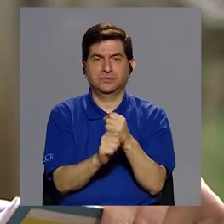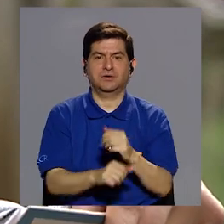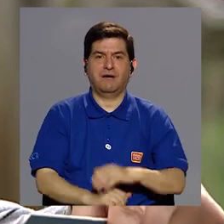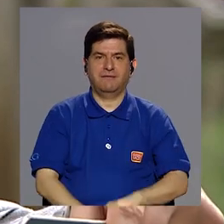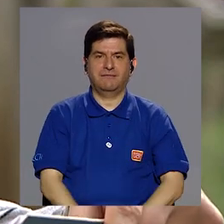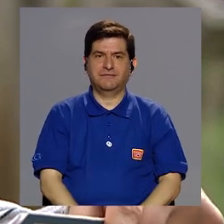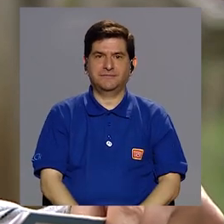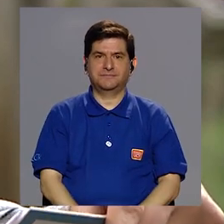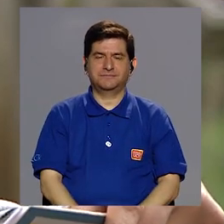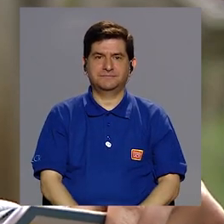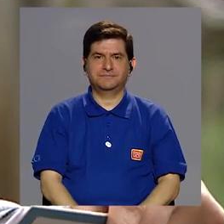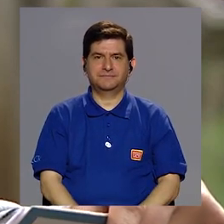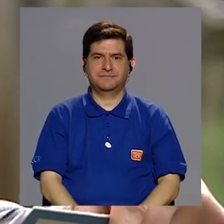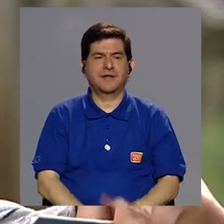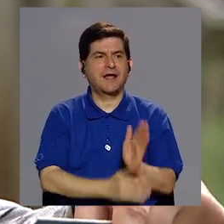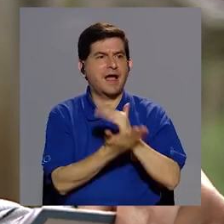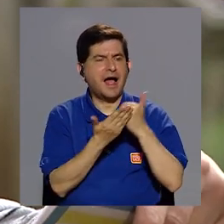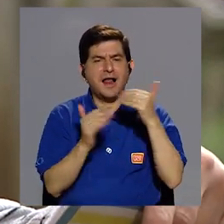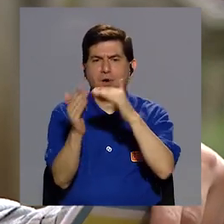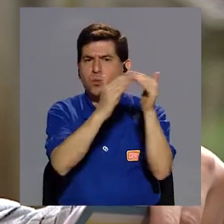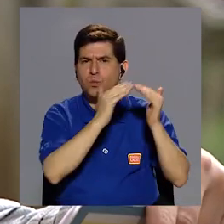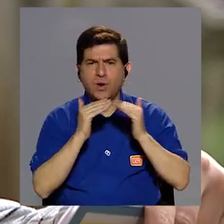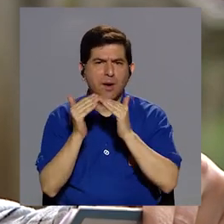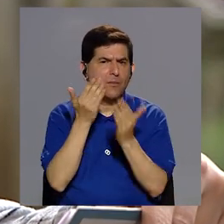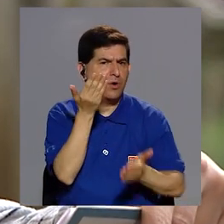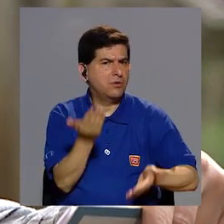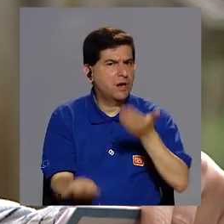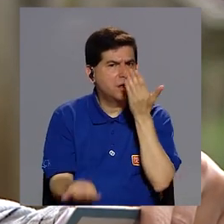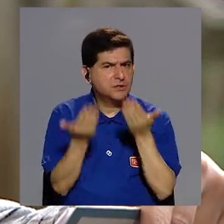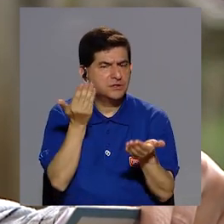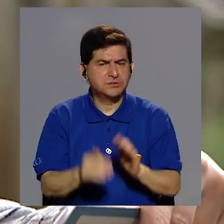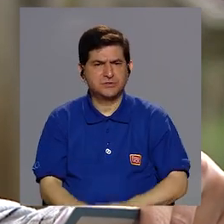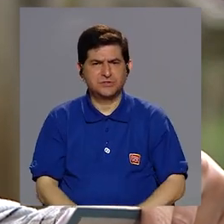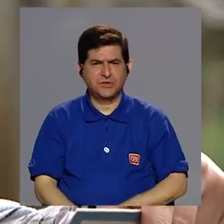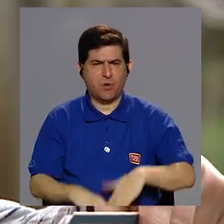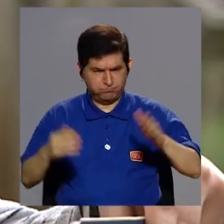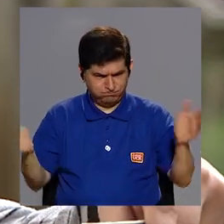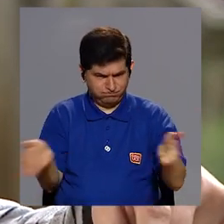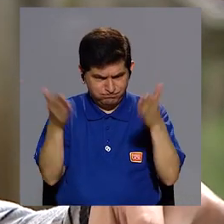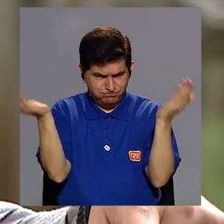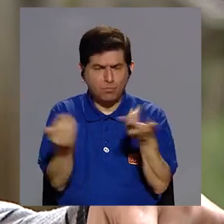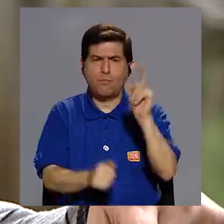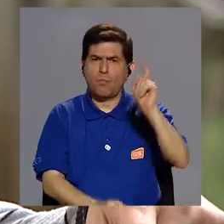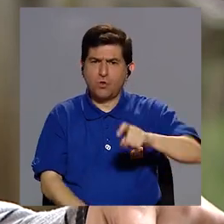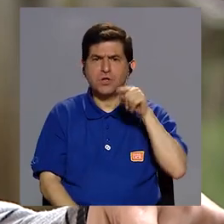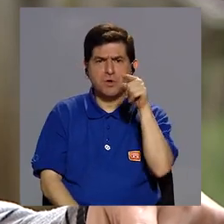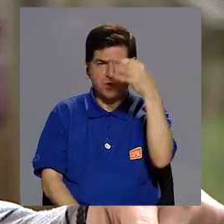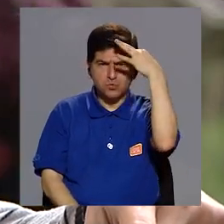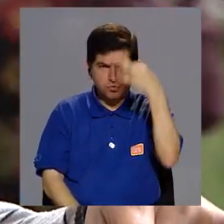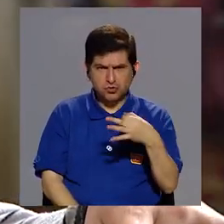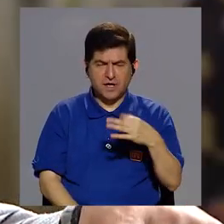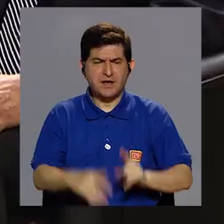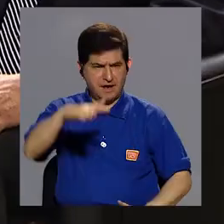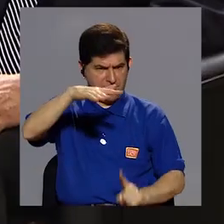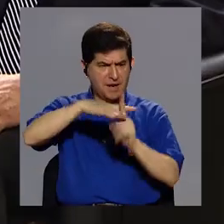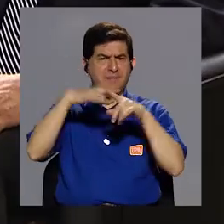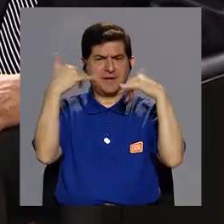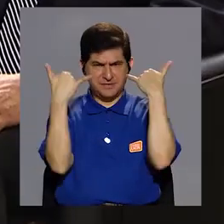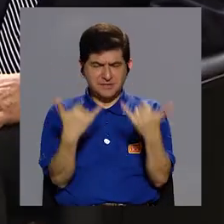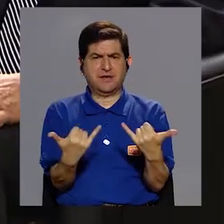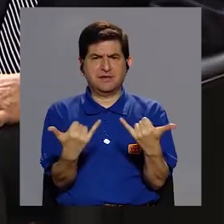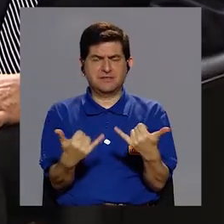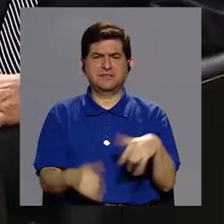preguntar, Enrique. Existen algunas poblaciones que habría que motivar más, que ustedes tienen